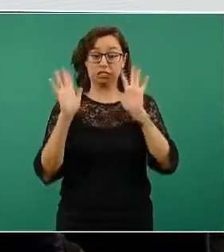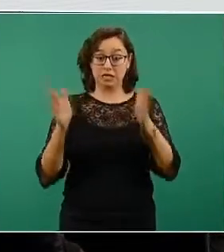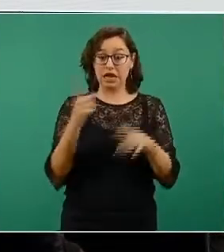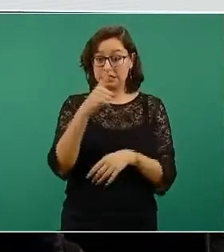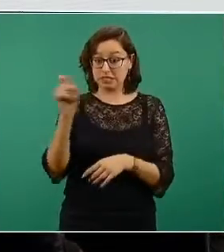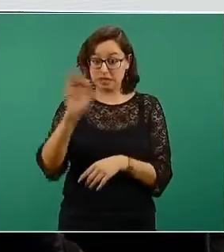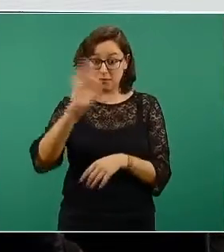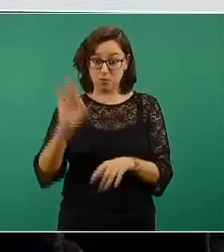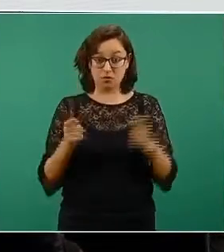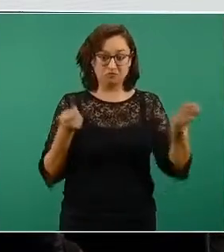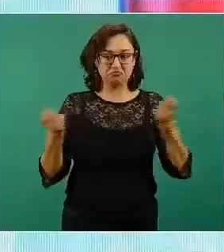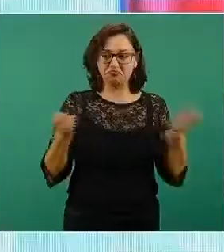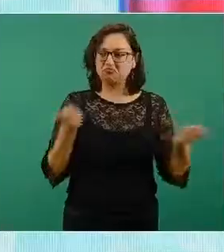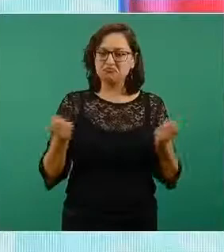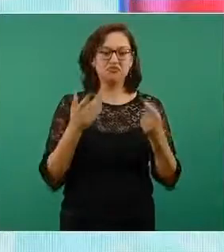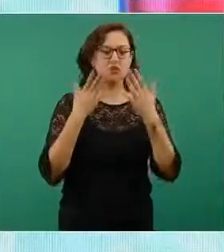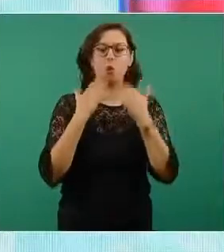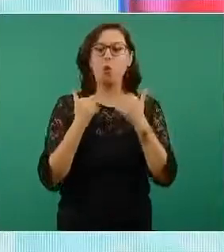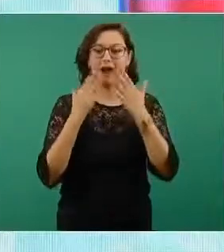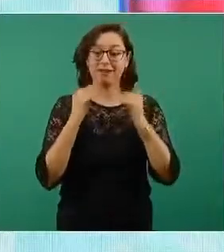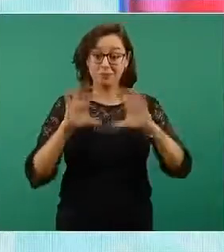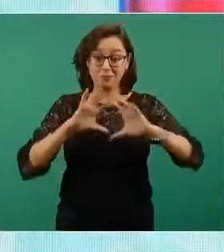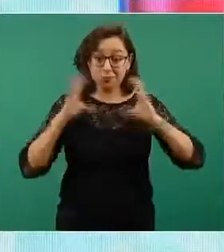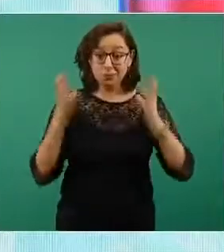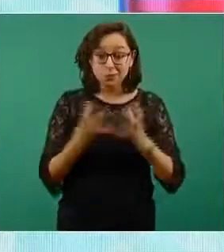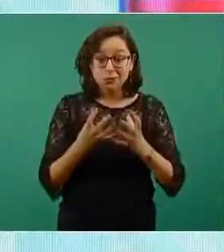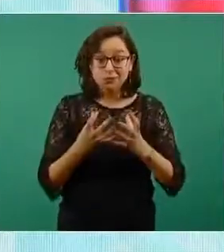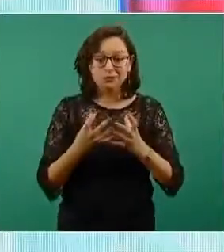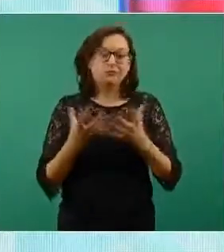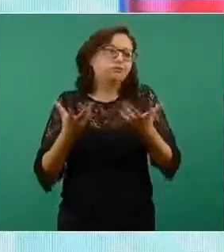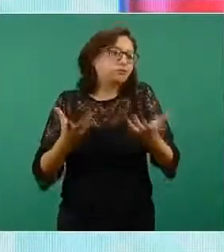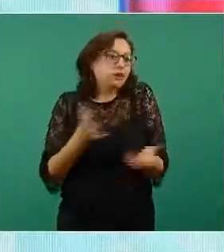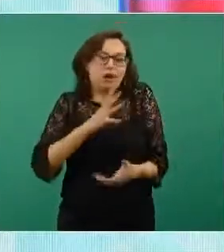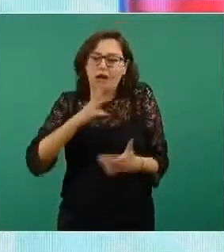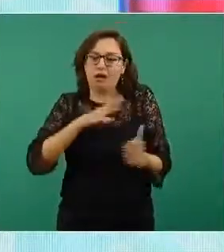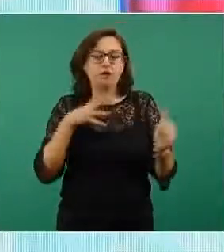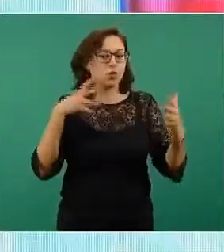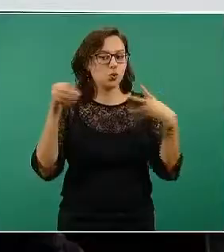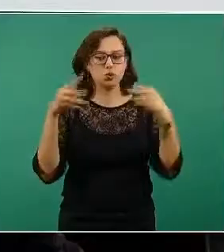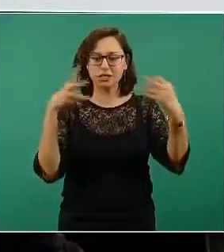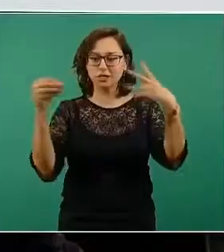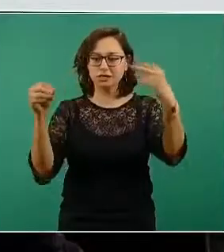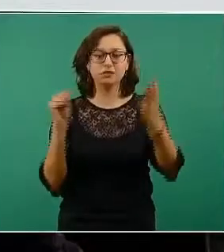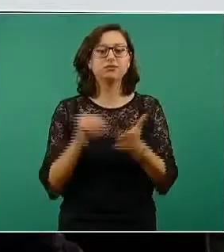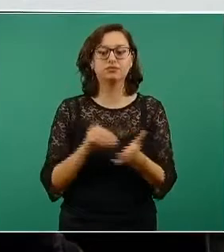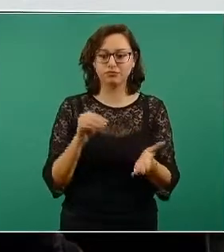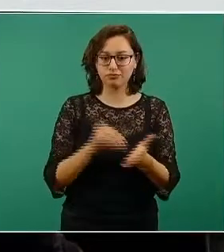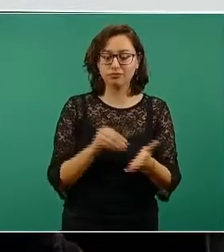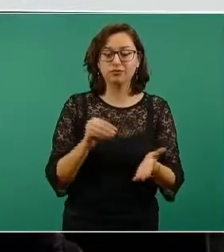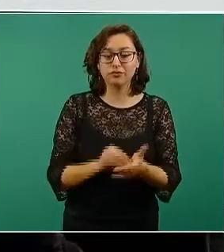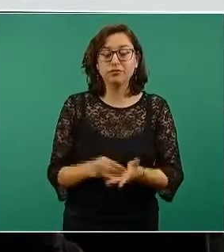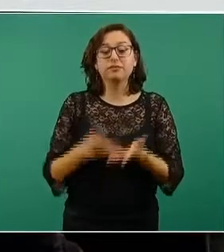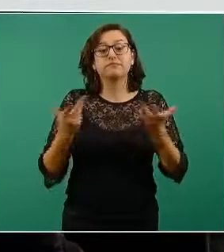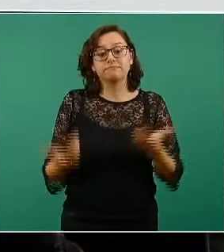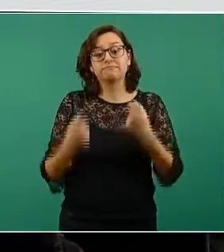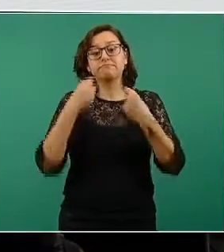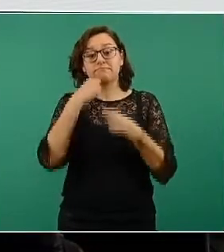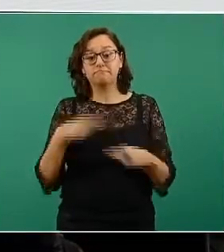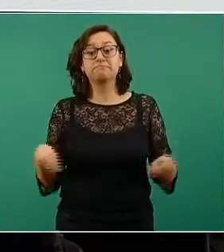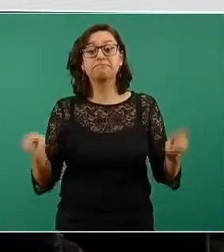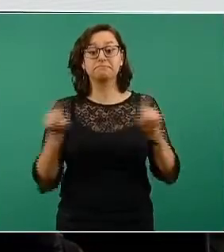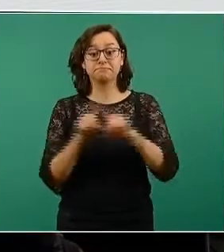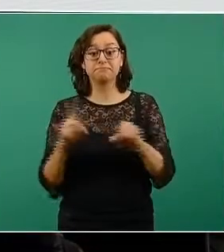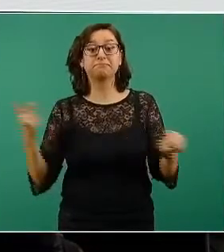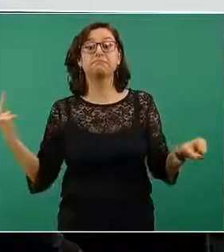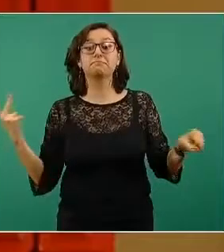cese la epidemia. Y, como conocen ustedes, y lo hemos platicado también múltiples veces, las epidemias